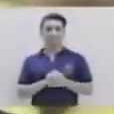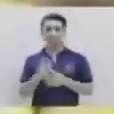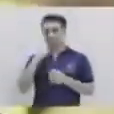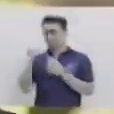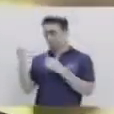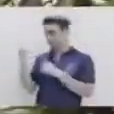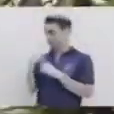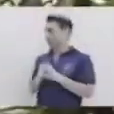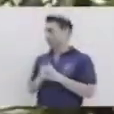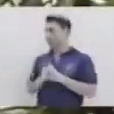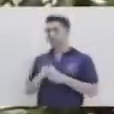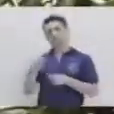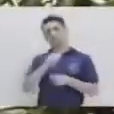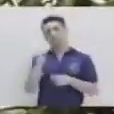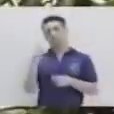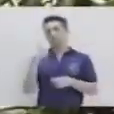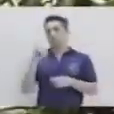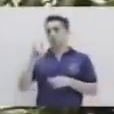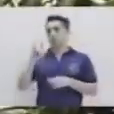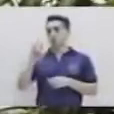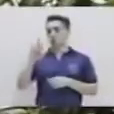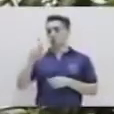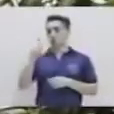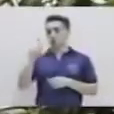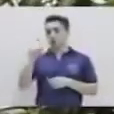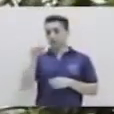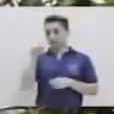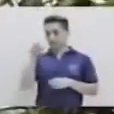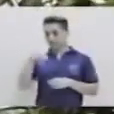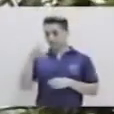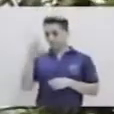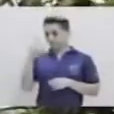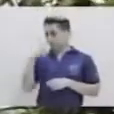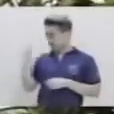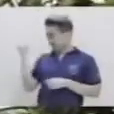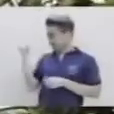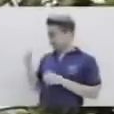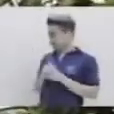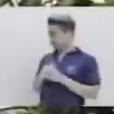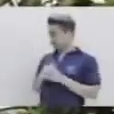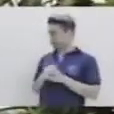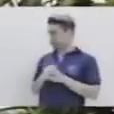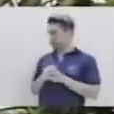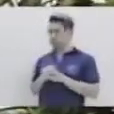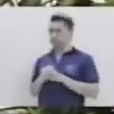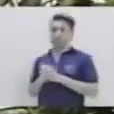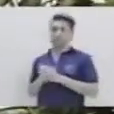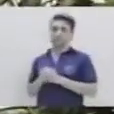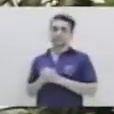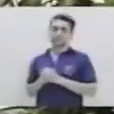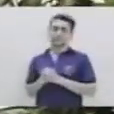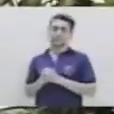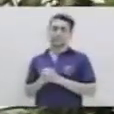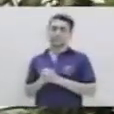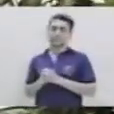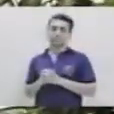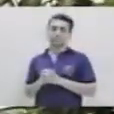De esta manera. Luego está el durazno y el durazno es de esta manera. Durazno.